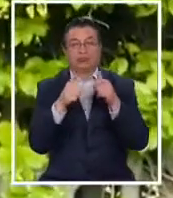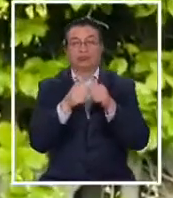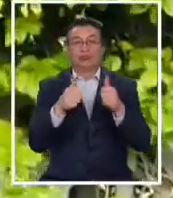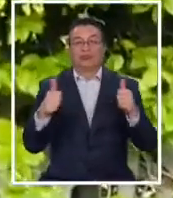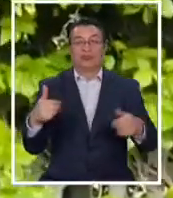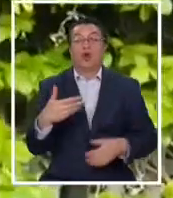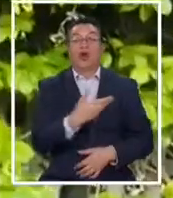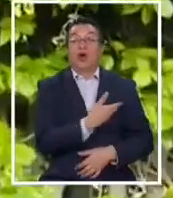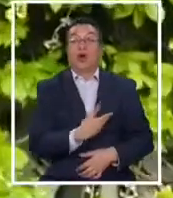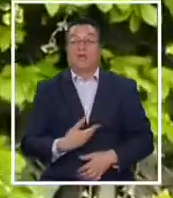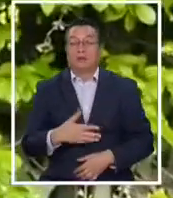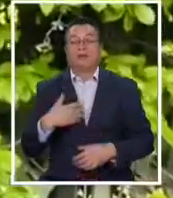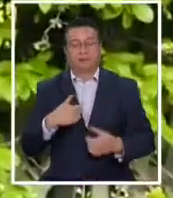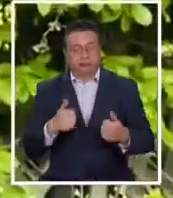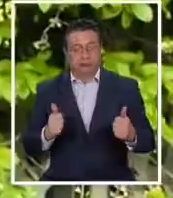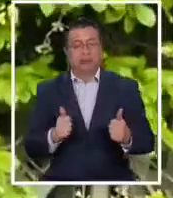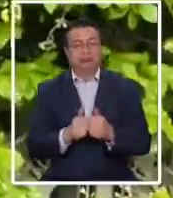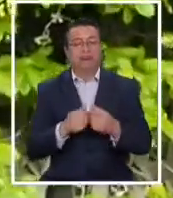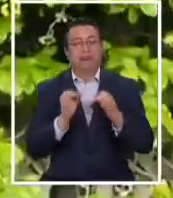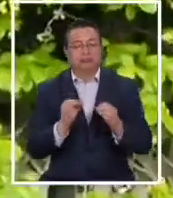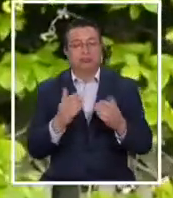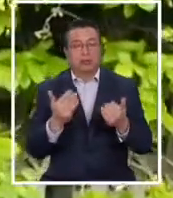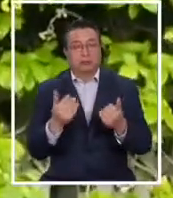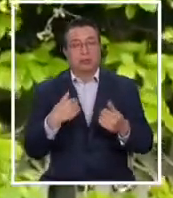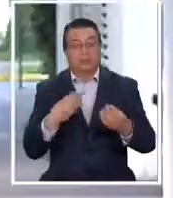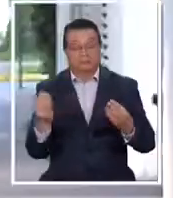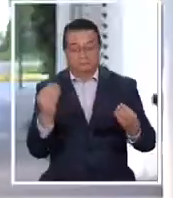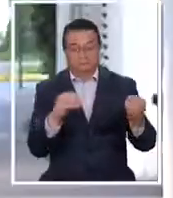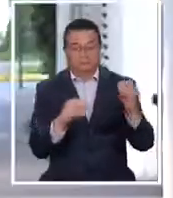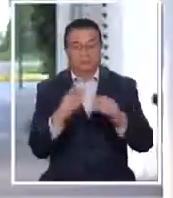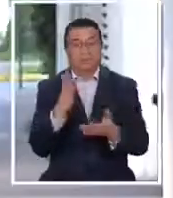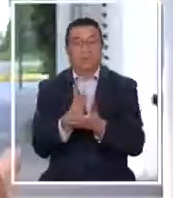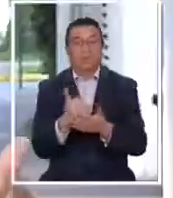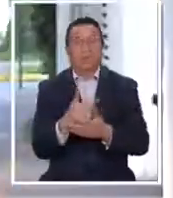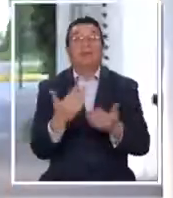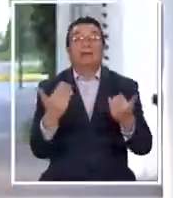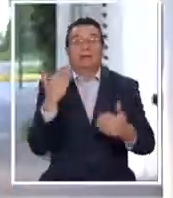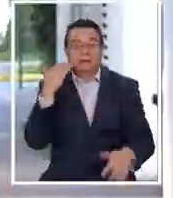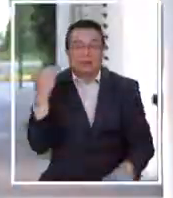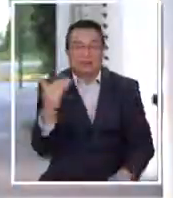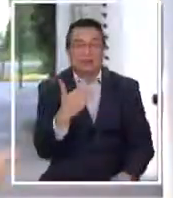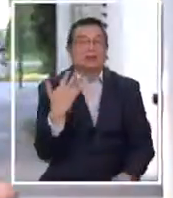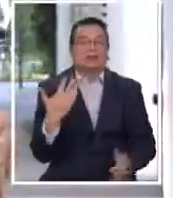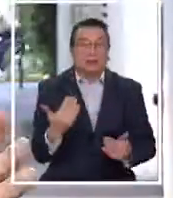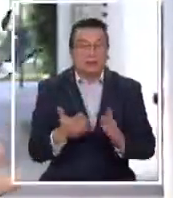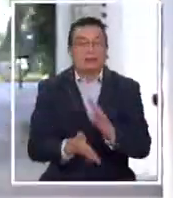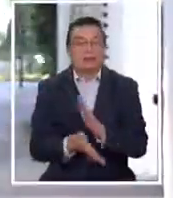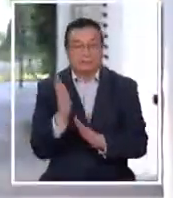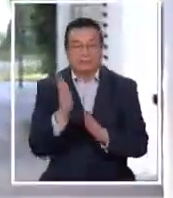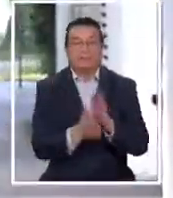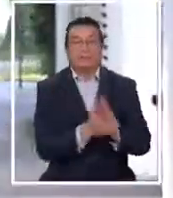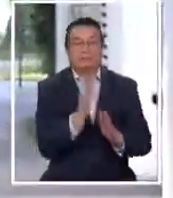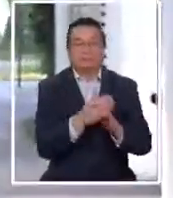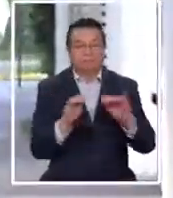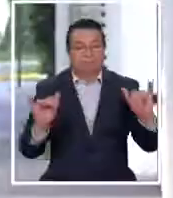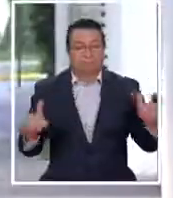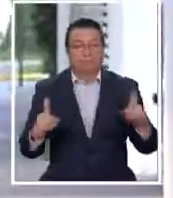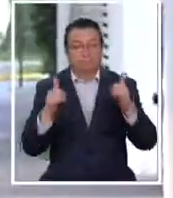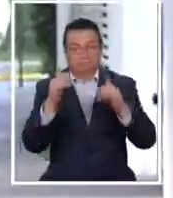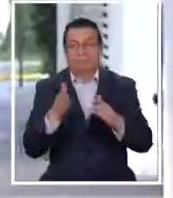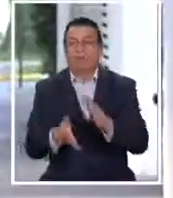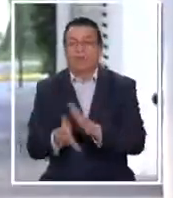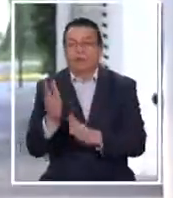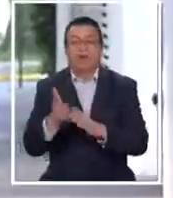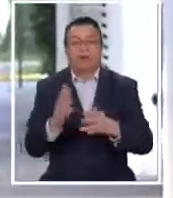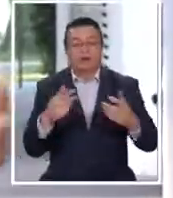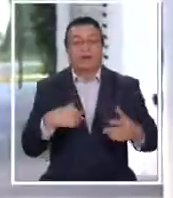gobierno quienes empatizan con la necesidad de más de elaborar un plan. Los chicos necesitan salir, los chicos necesitan esparcimientos y distancias